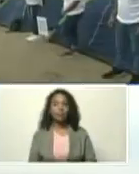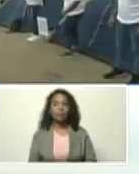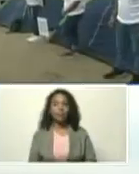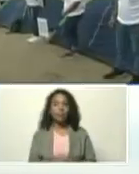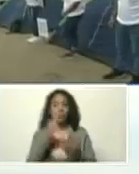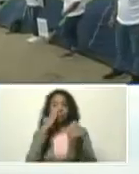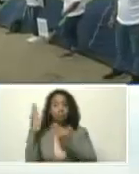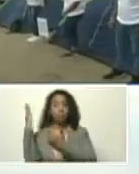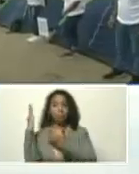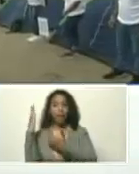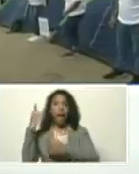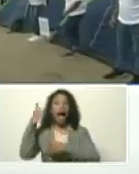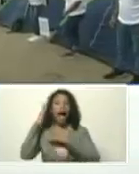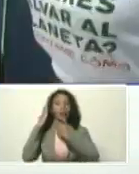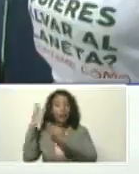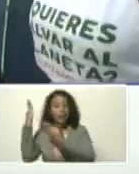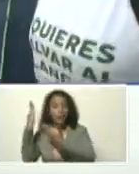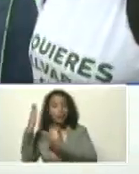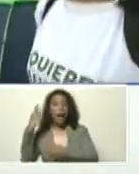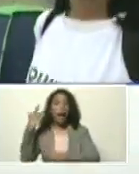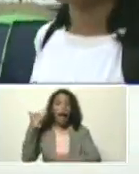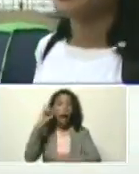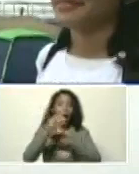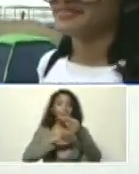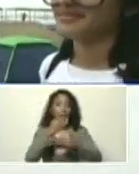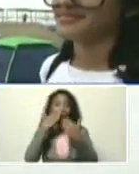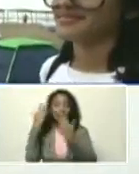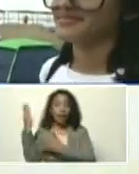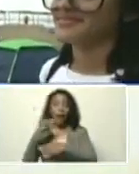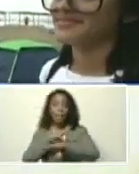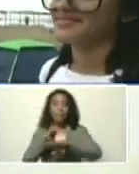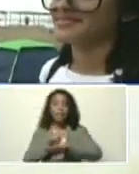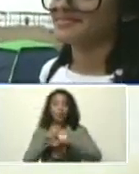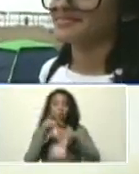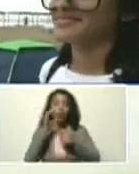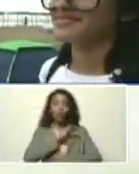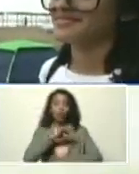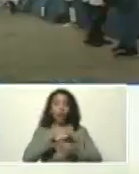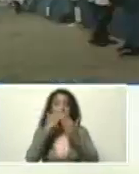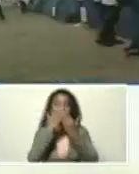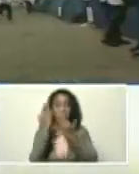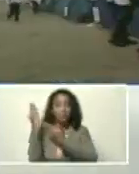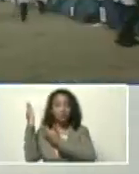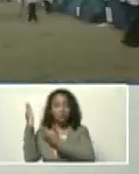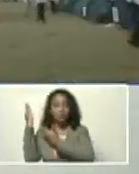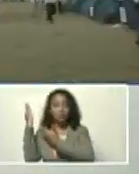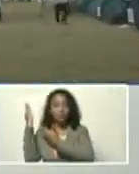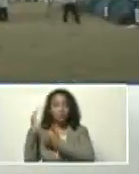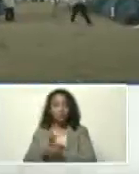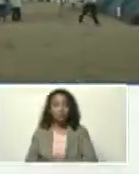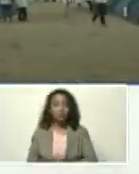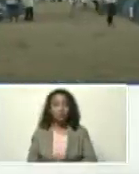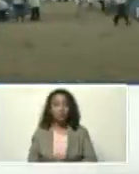mire, eso es lo que hay que hacer, José, aquí está José, el ministro de ecosocialismo, José García Lorca,